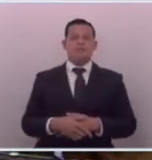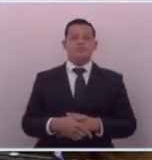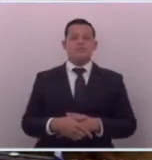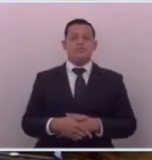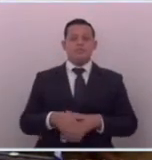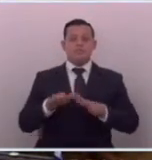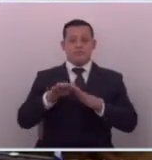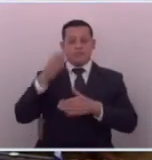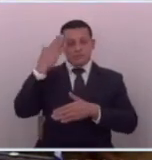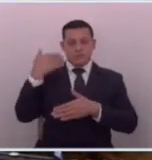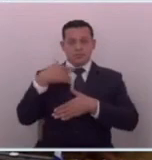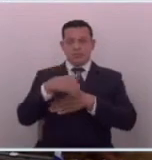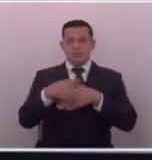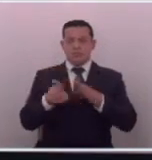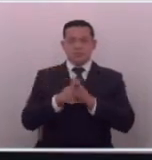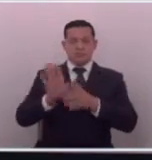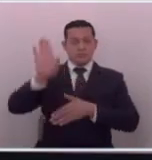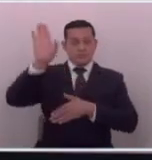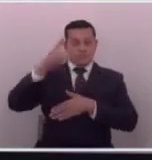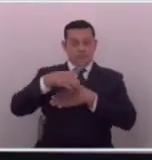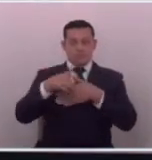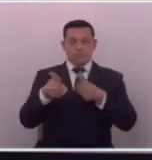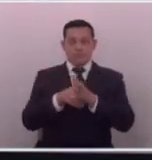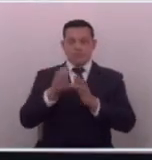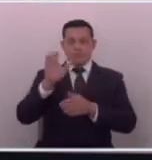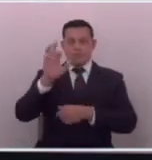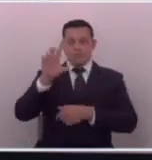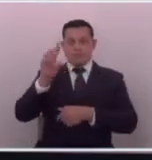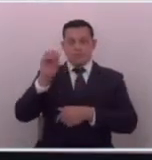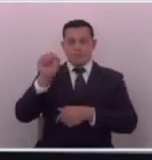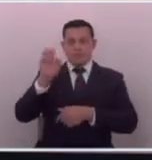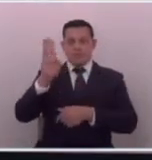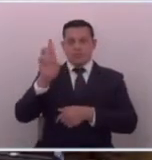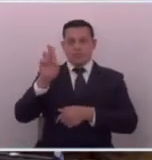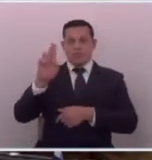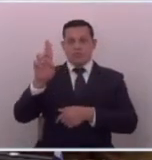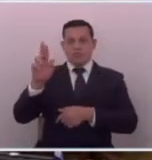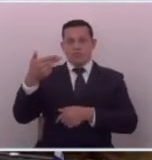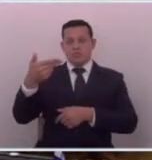gracias diputada tiene la palabra el diputado Carlos Brook